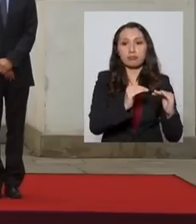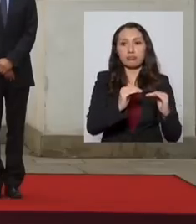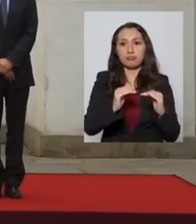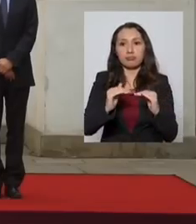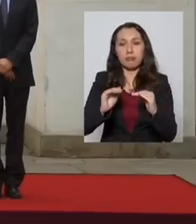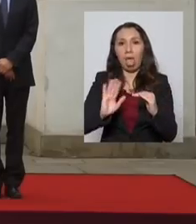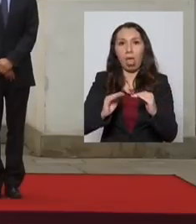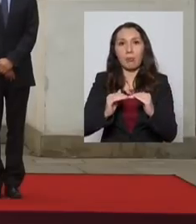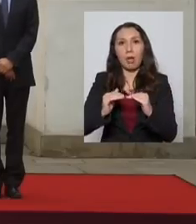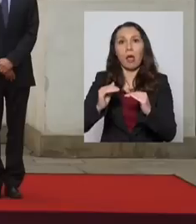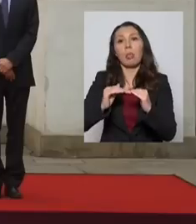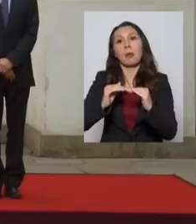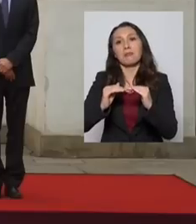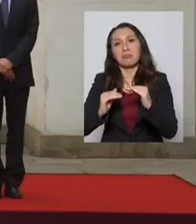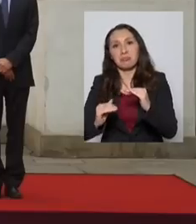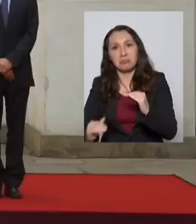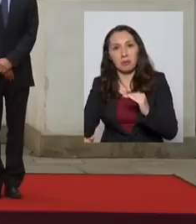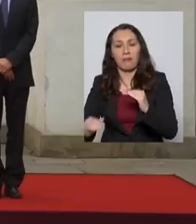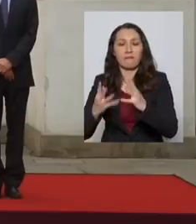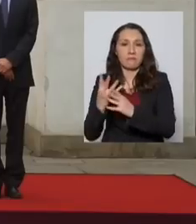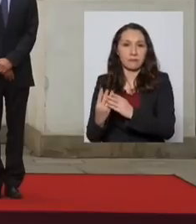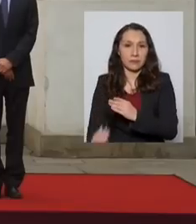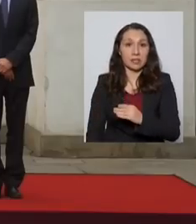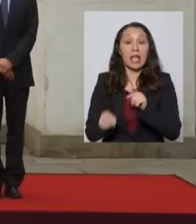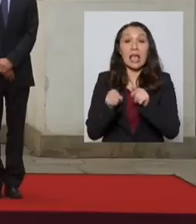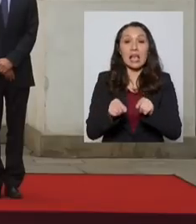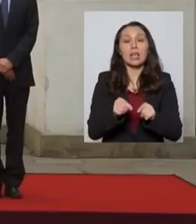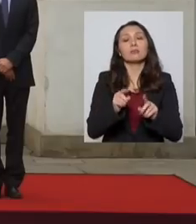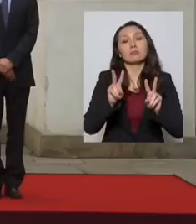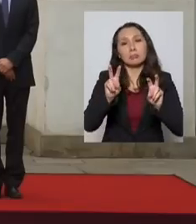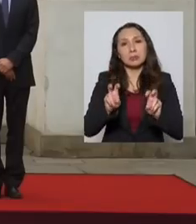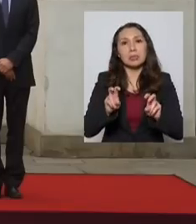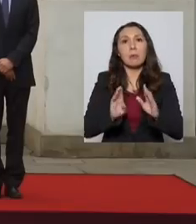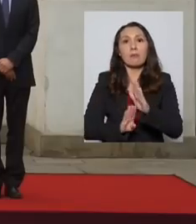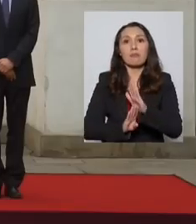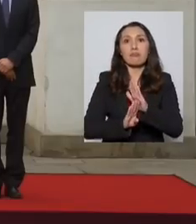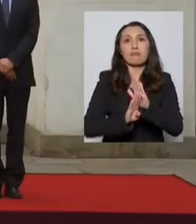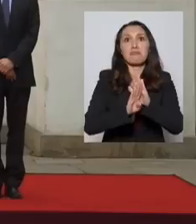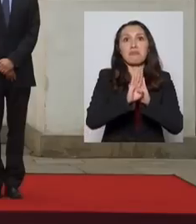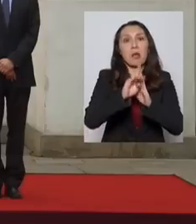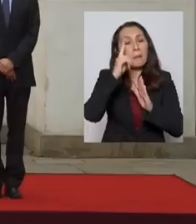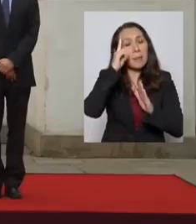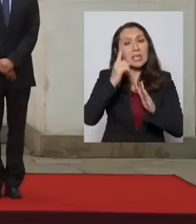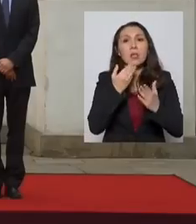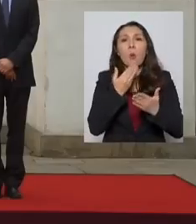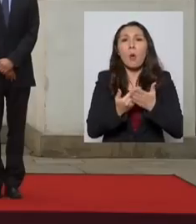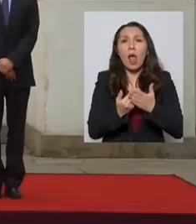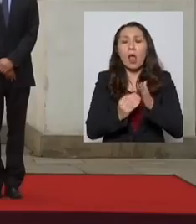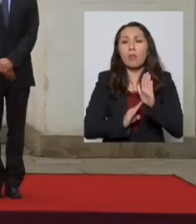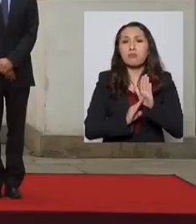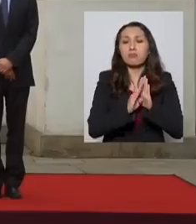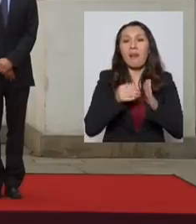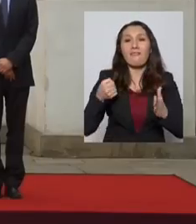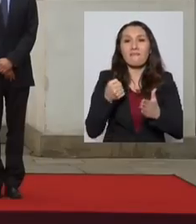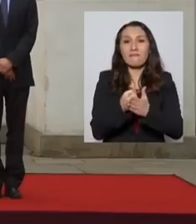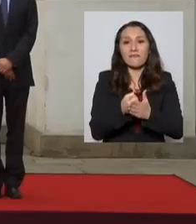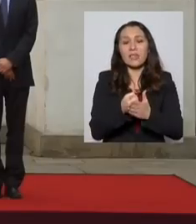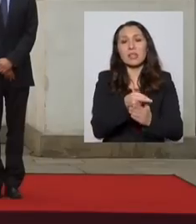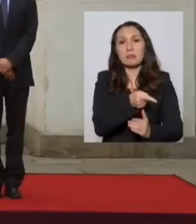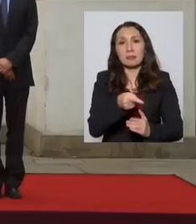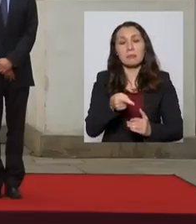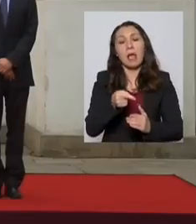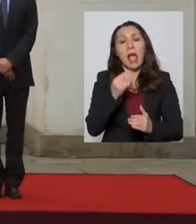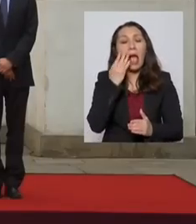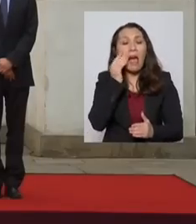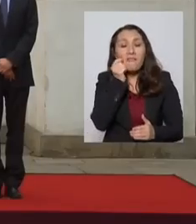y va a empezar a caer. Eso es lo que se llamaba el PIC que va a ocurrir a fines de este mes de abril